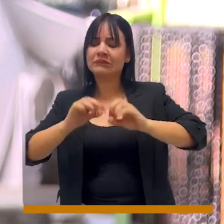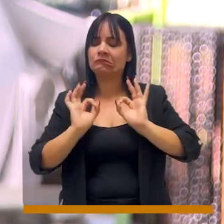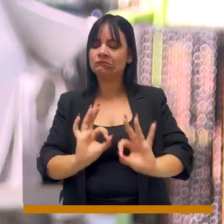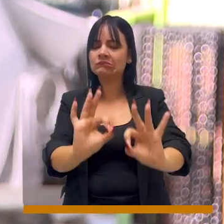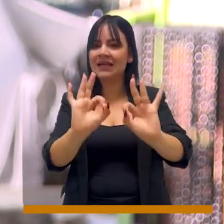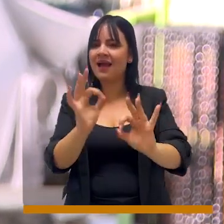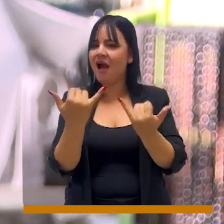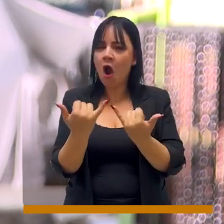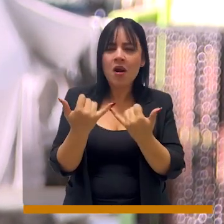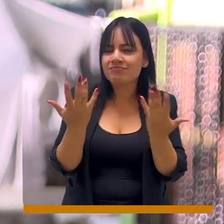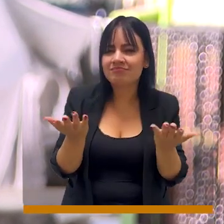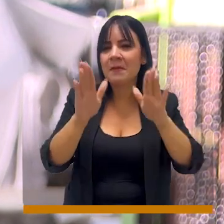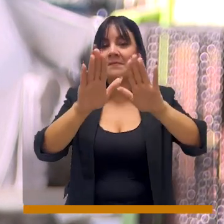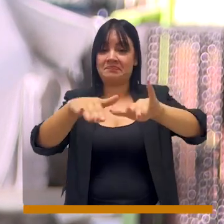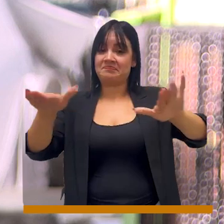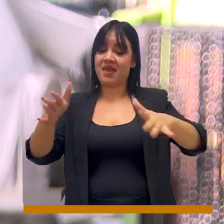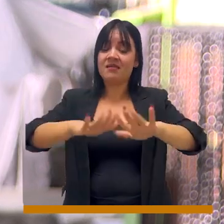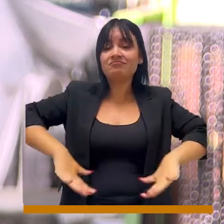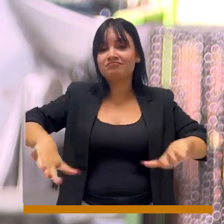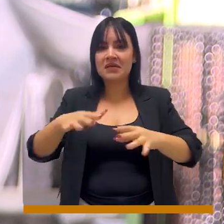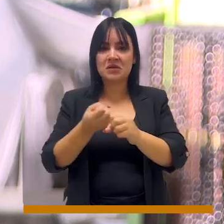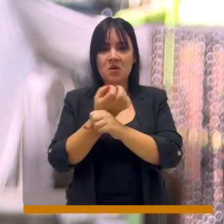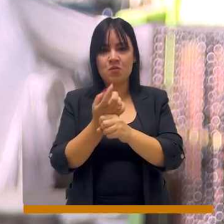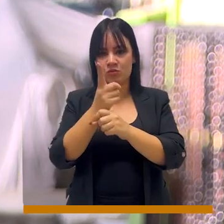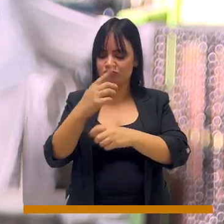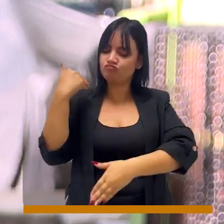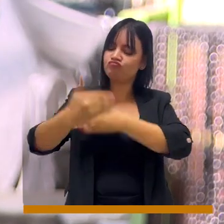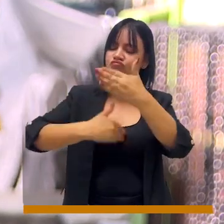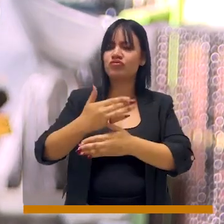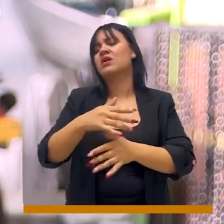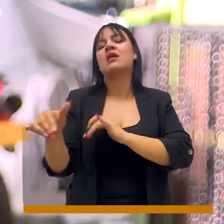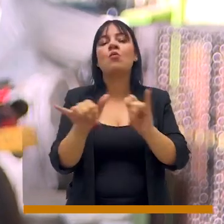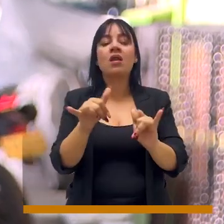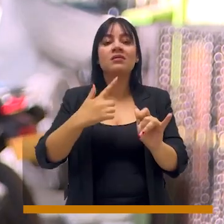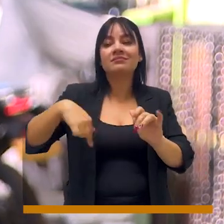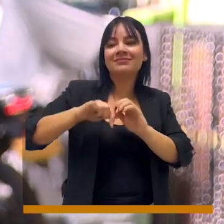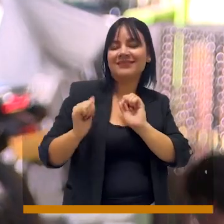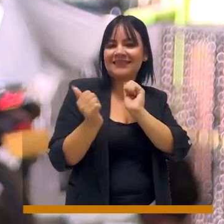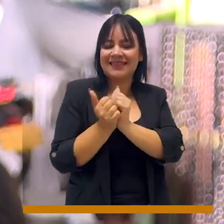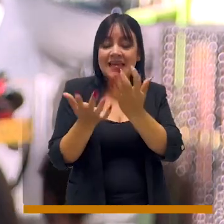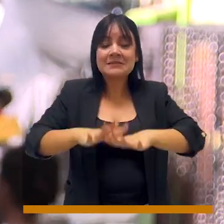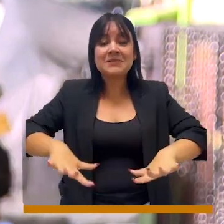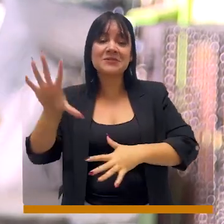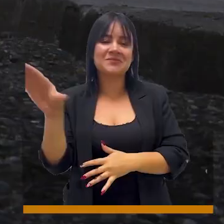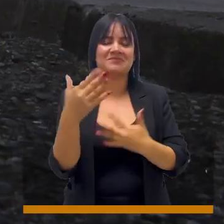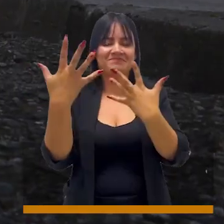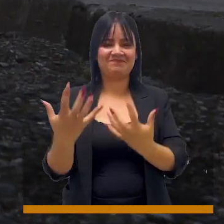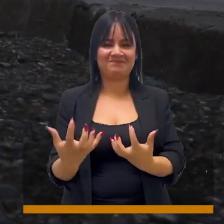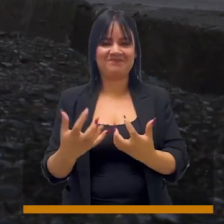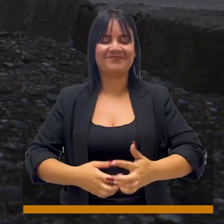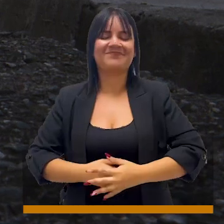mensaje es que en toda la ciudad de Medellín, cada comuna haga este proceso y que juntos podamos tener la ciudad que todos queremos.